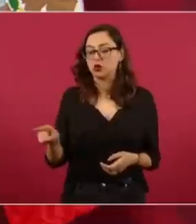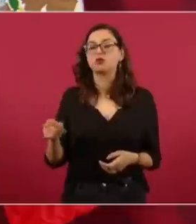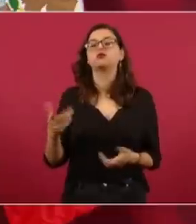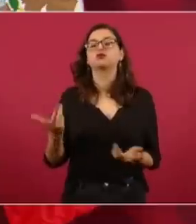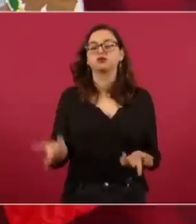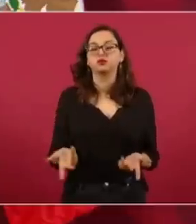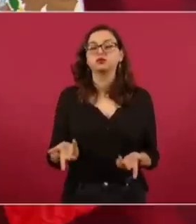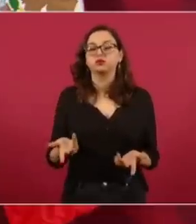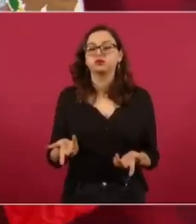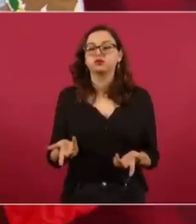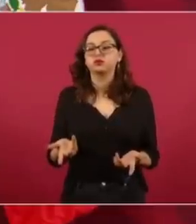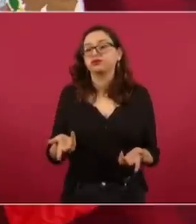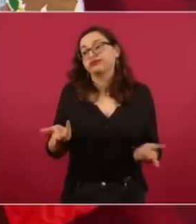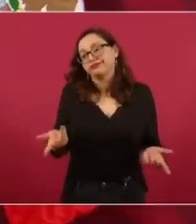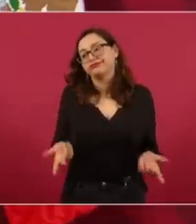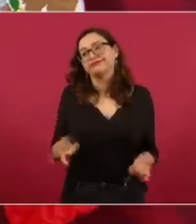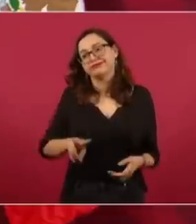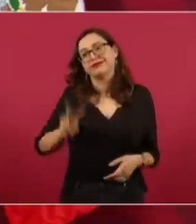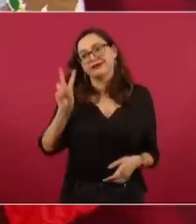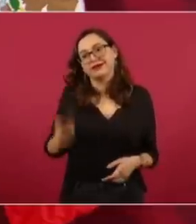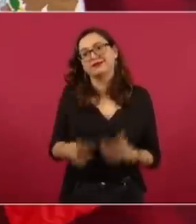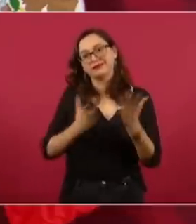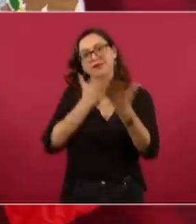y en el 12